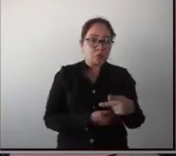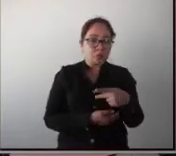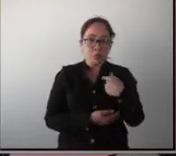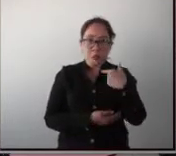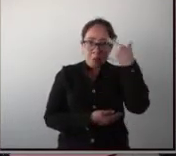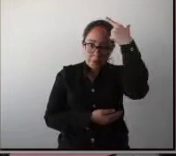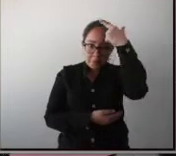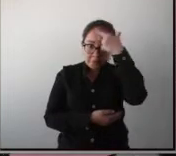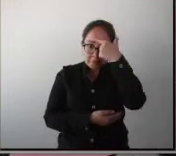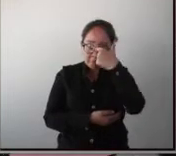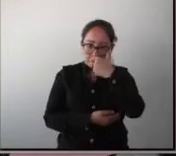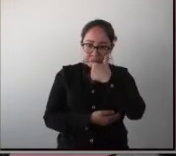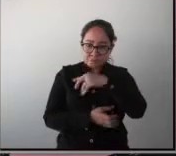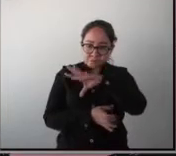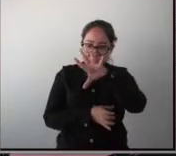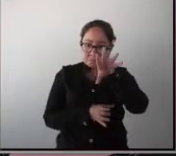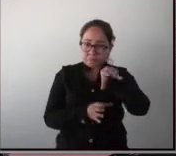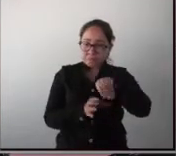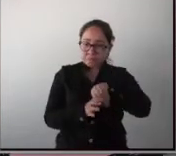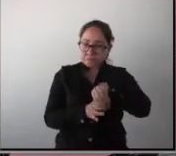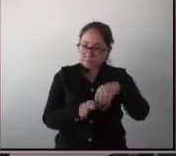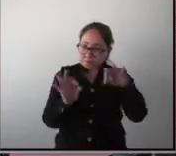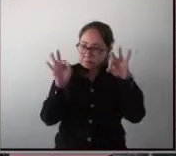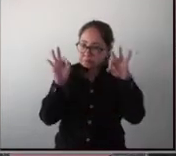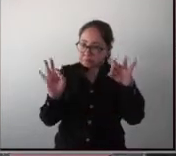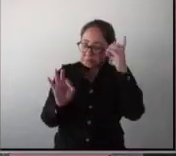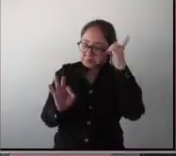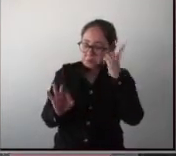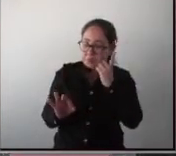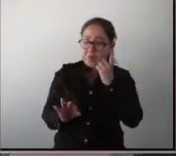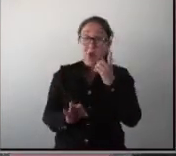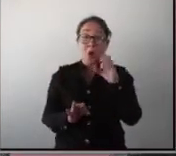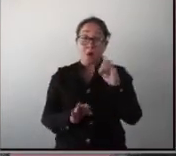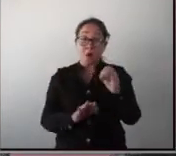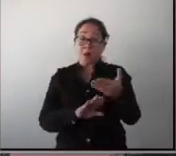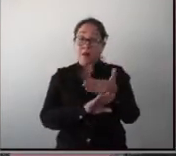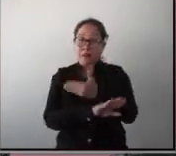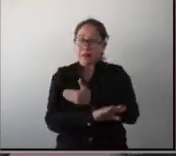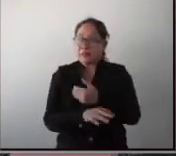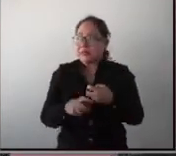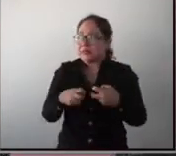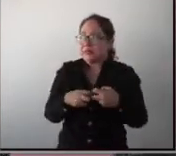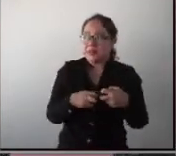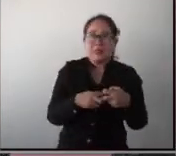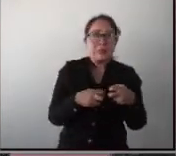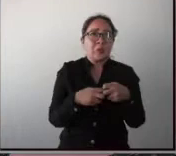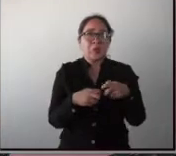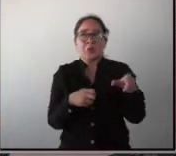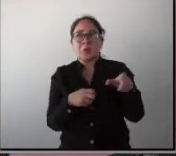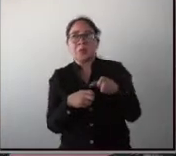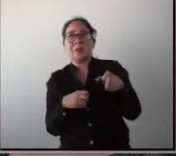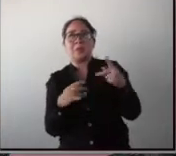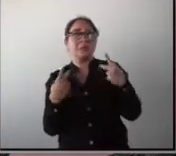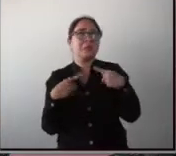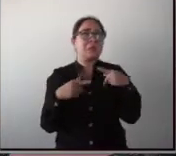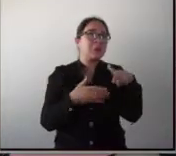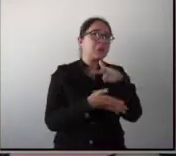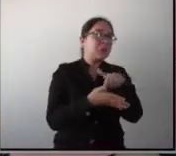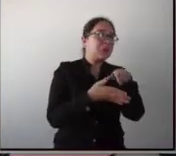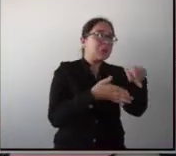corrido. Niños que eran, que se estresaban mucho en el momento de estar en un lugar con muchas personas.